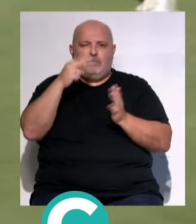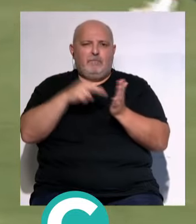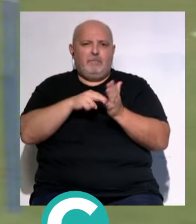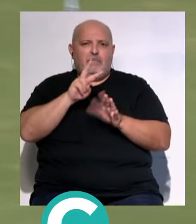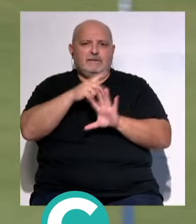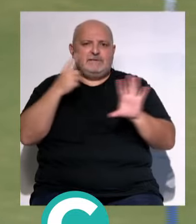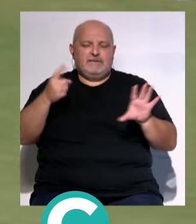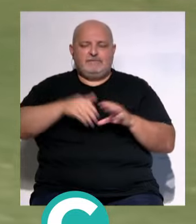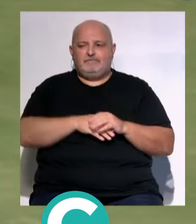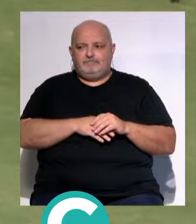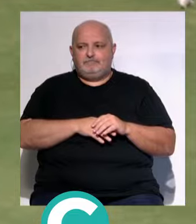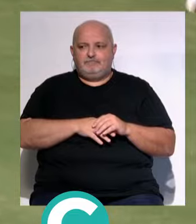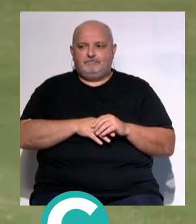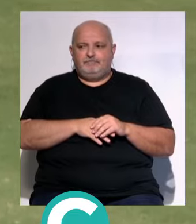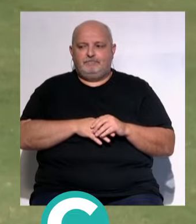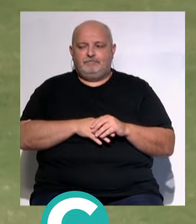2026.